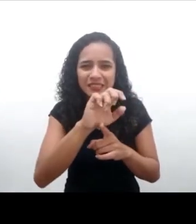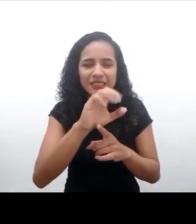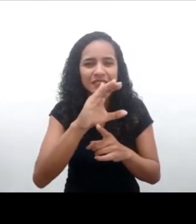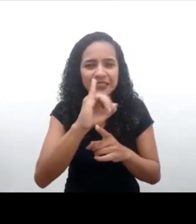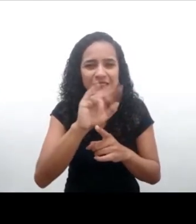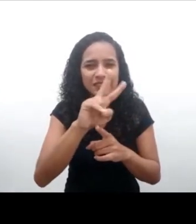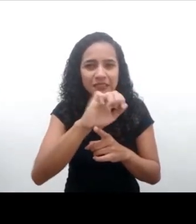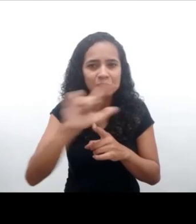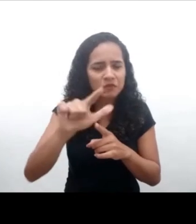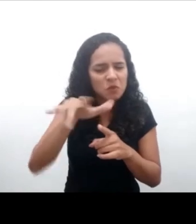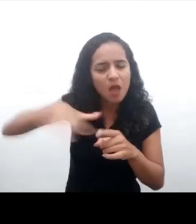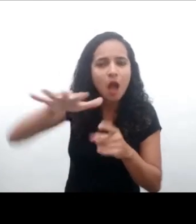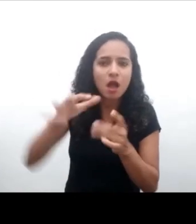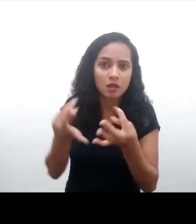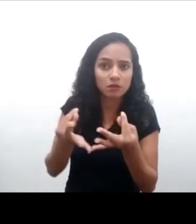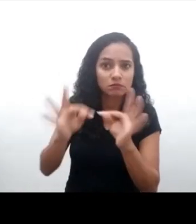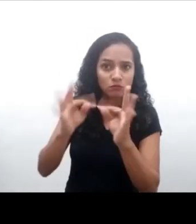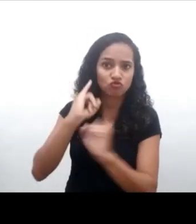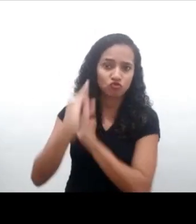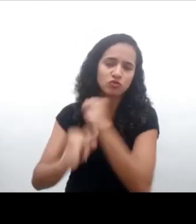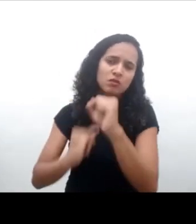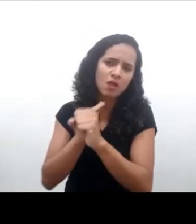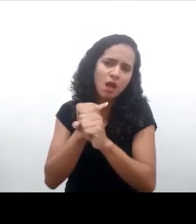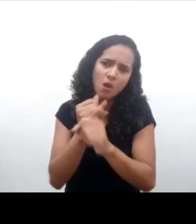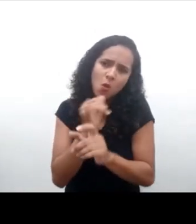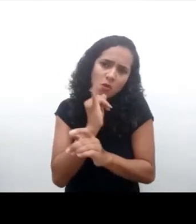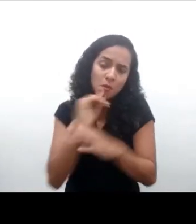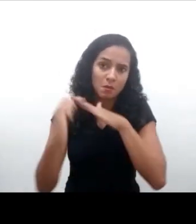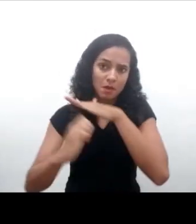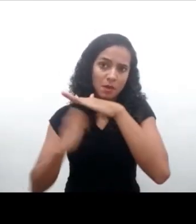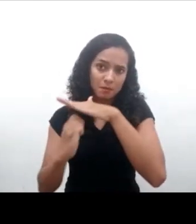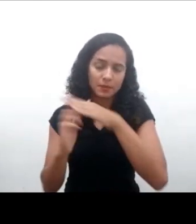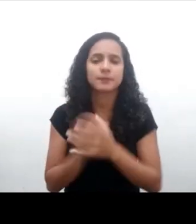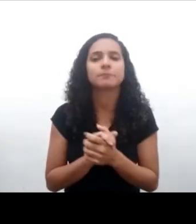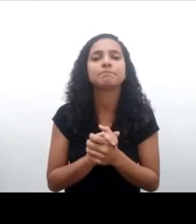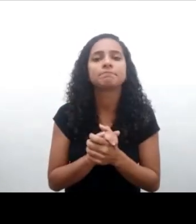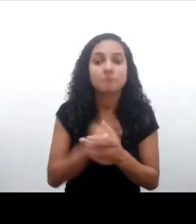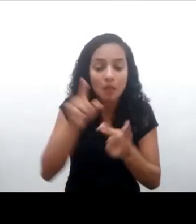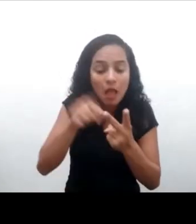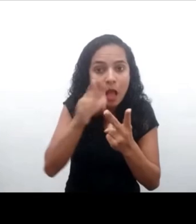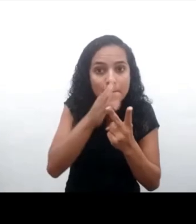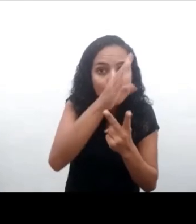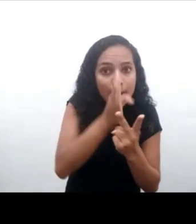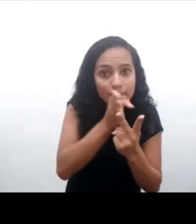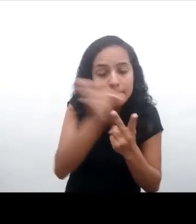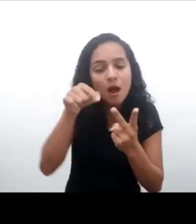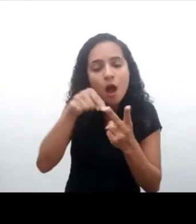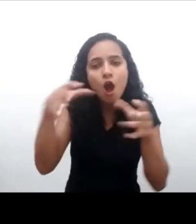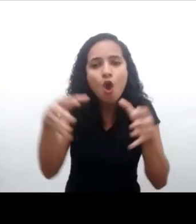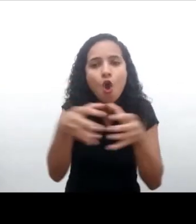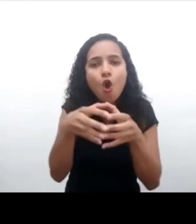por ejemplo. La segunda cuestión es que el Comité, en el proceso de construcción, recibió más de 130